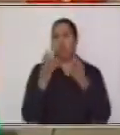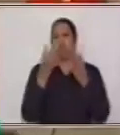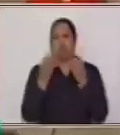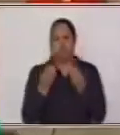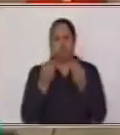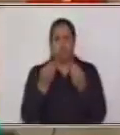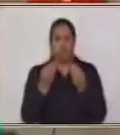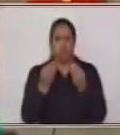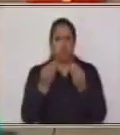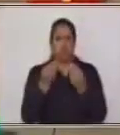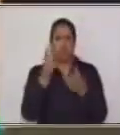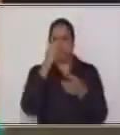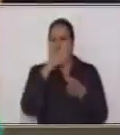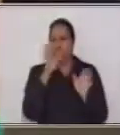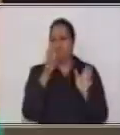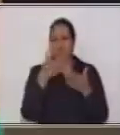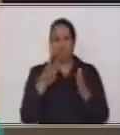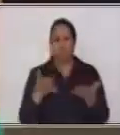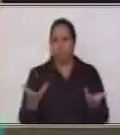Pensemos.